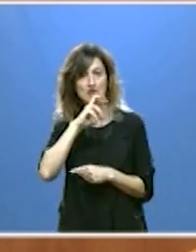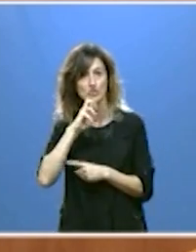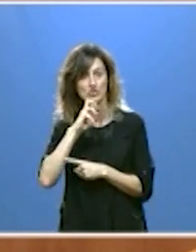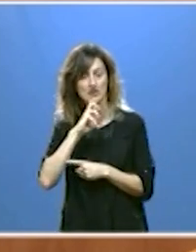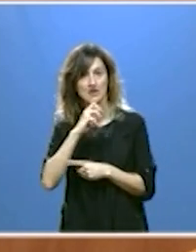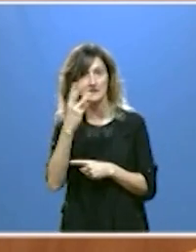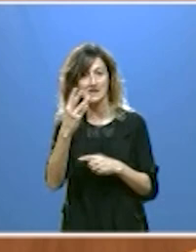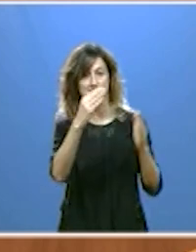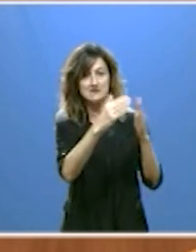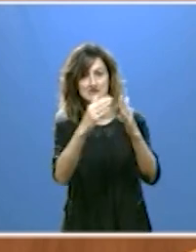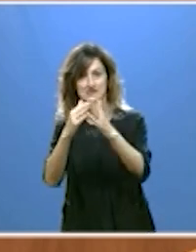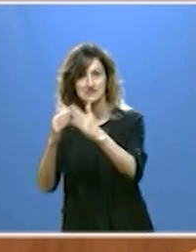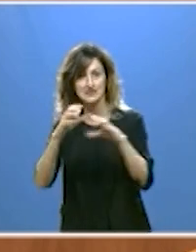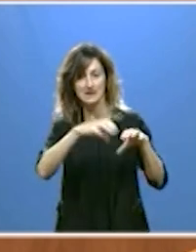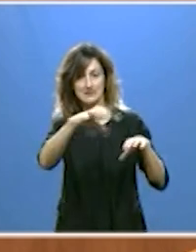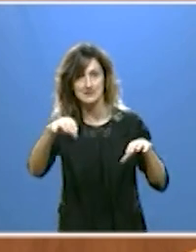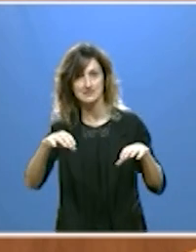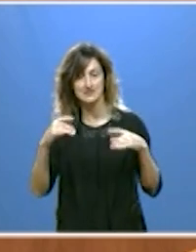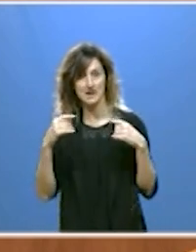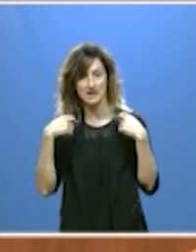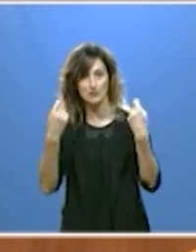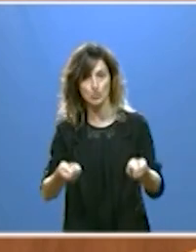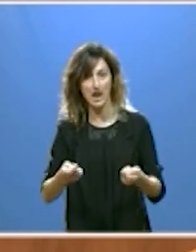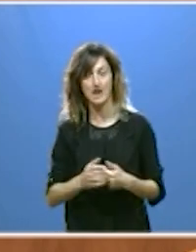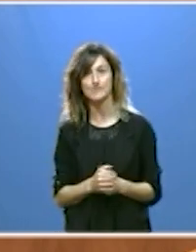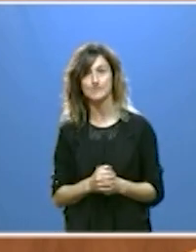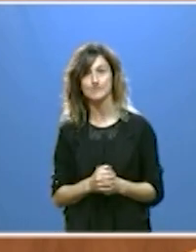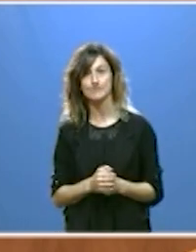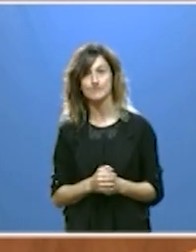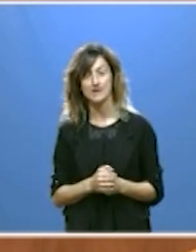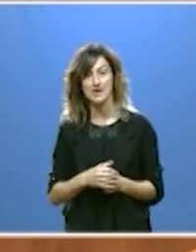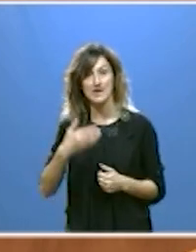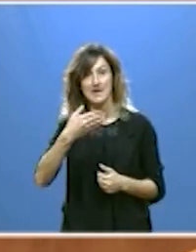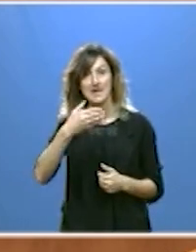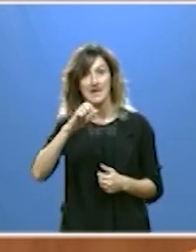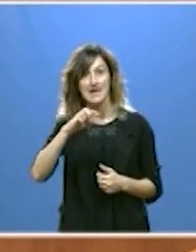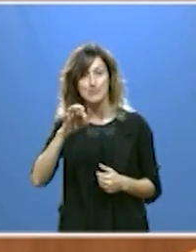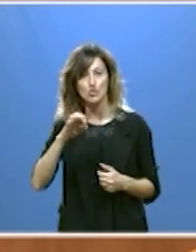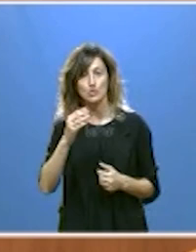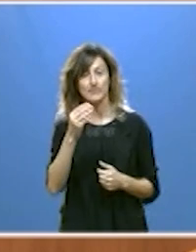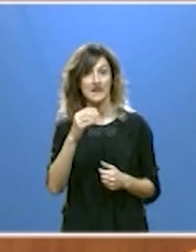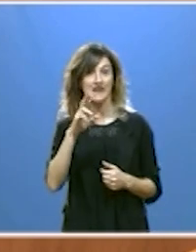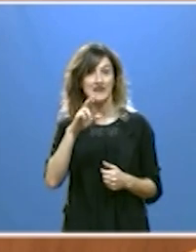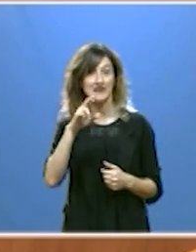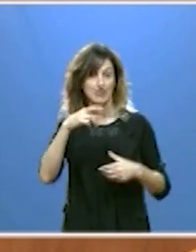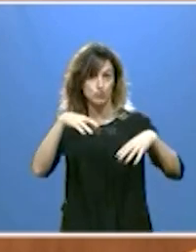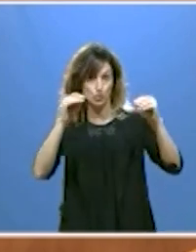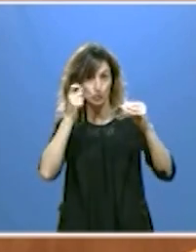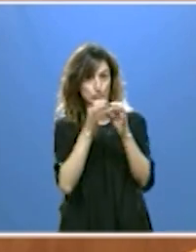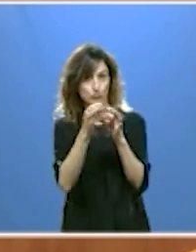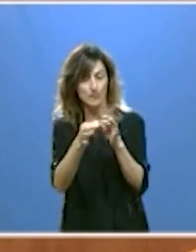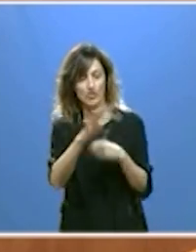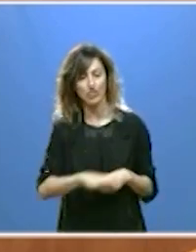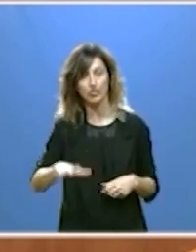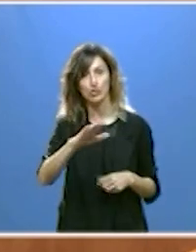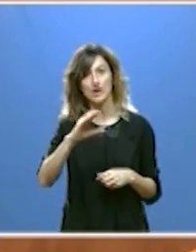tres nuevas casas del parque el parque natural de Alto Ebro en Quintanilla del Rebollar en Burgos en